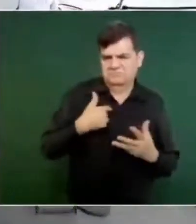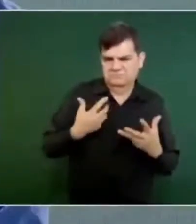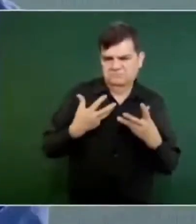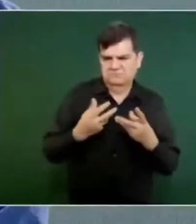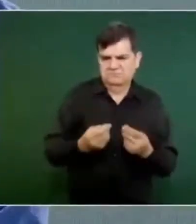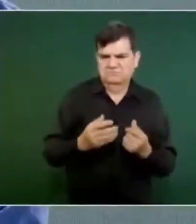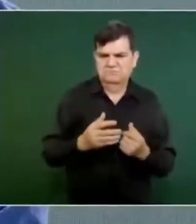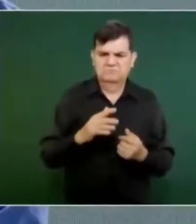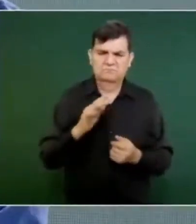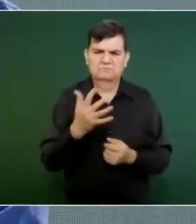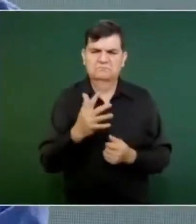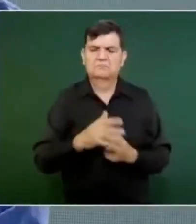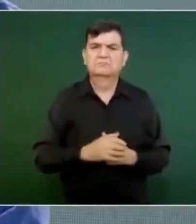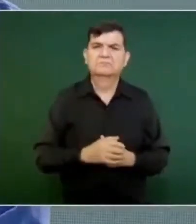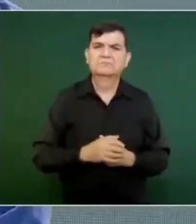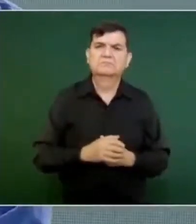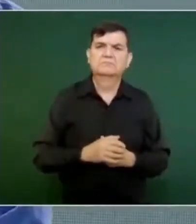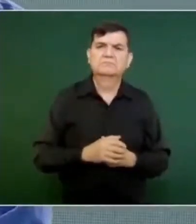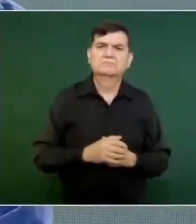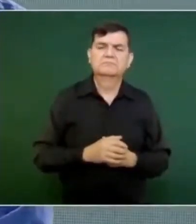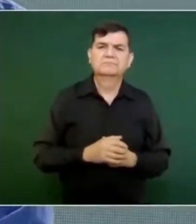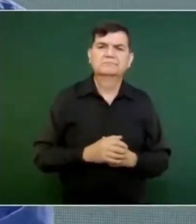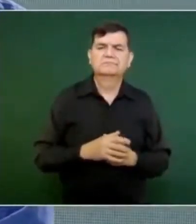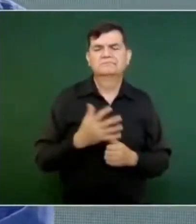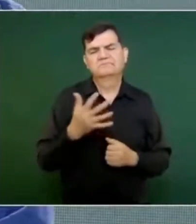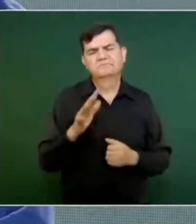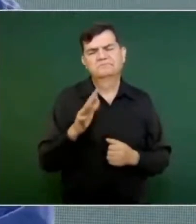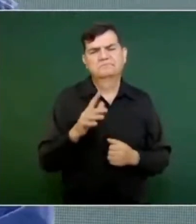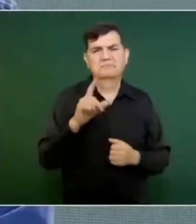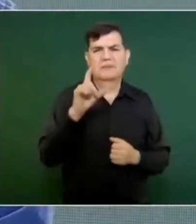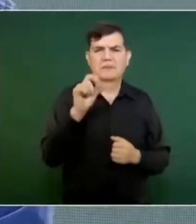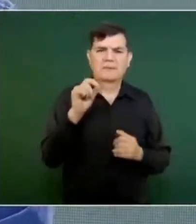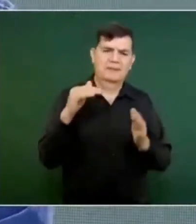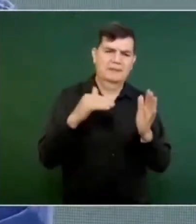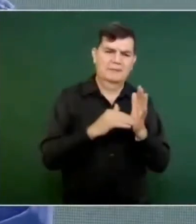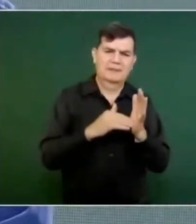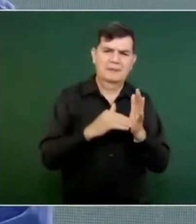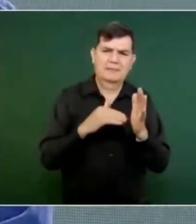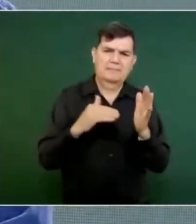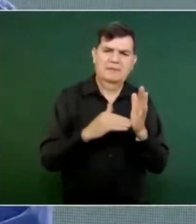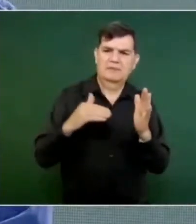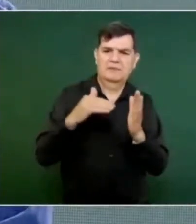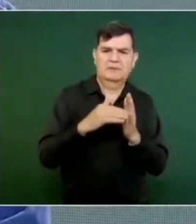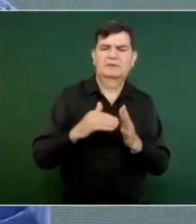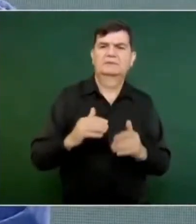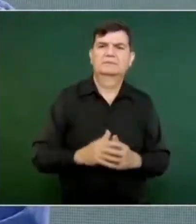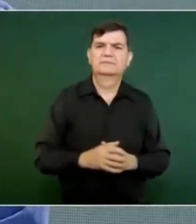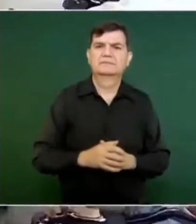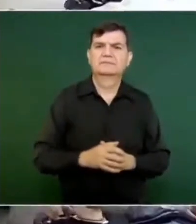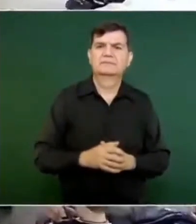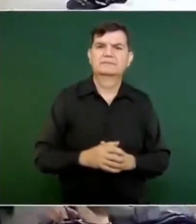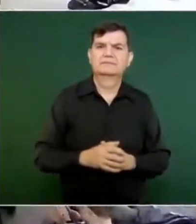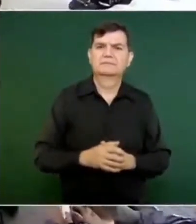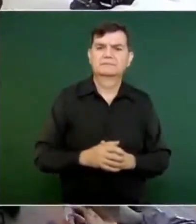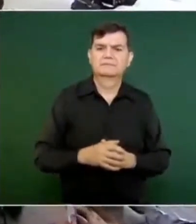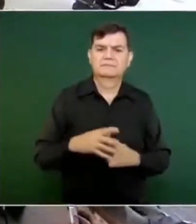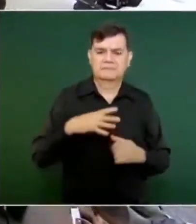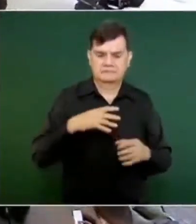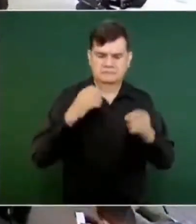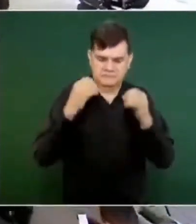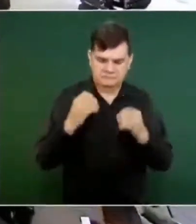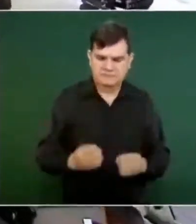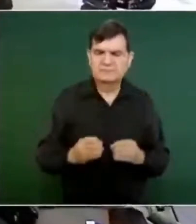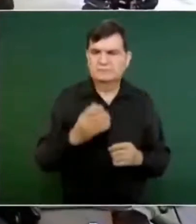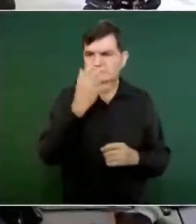como 20 mil millones, comprometidos